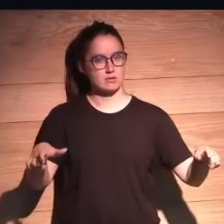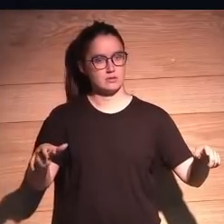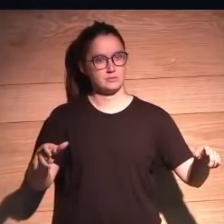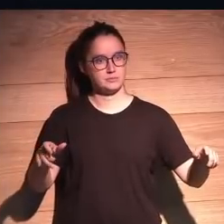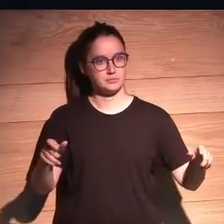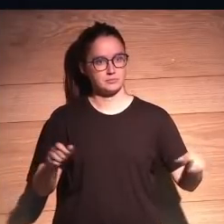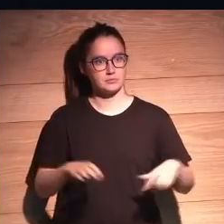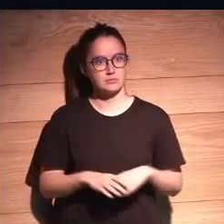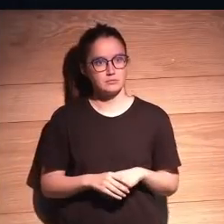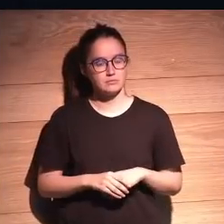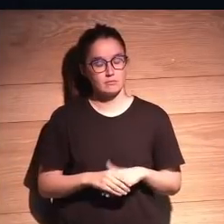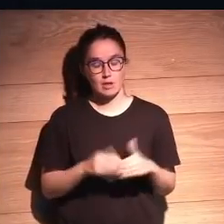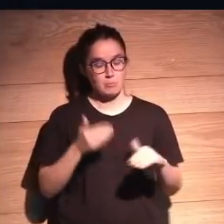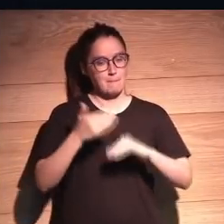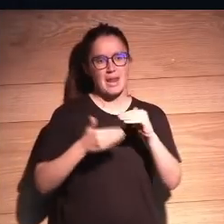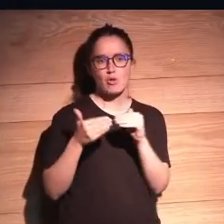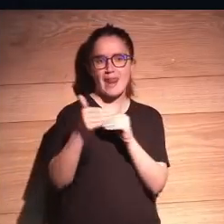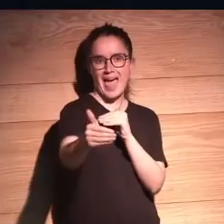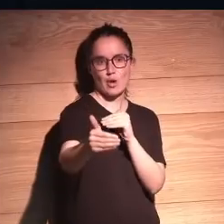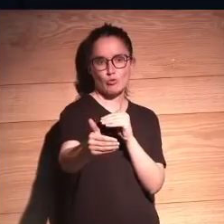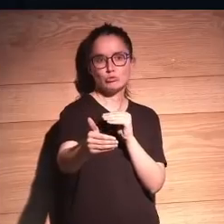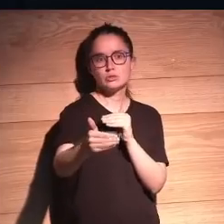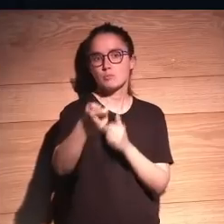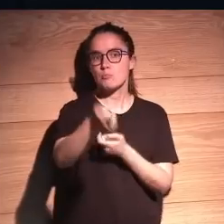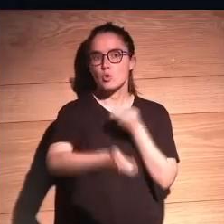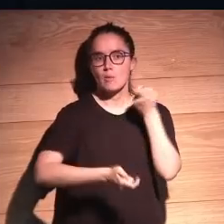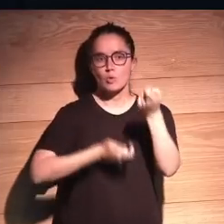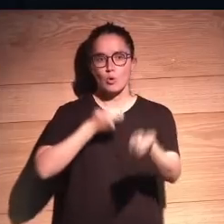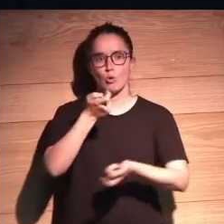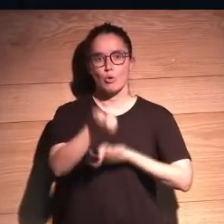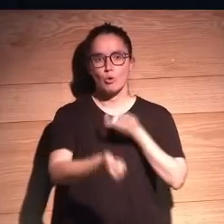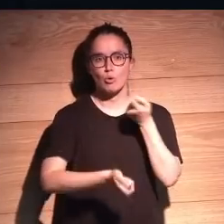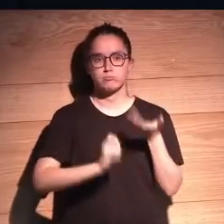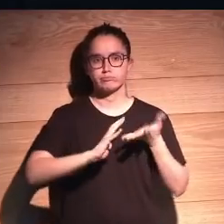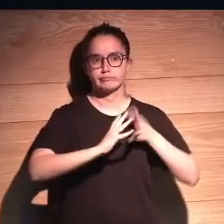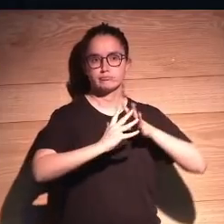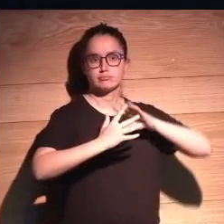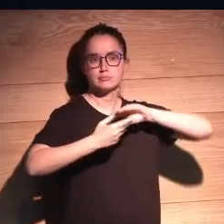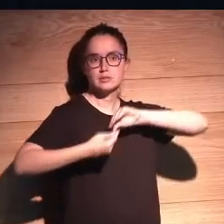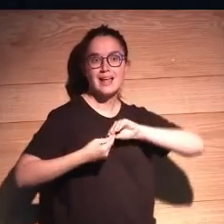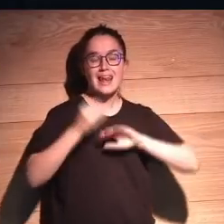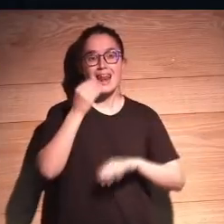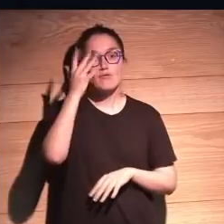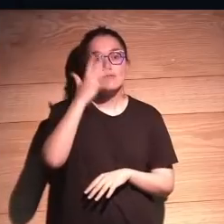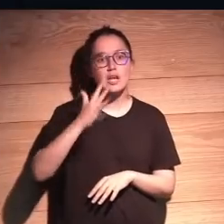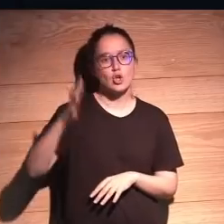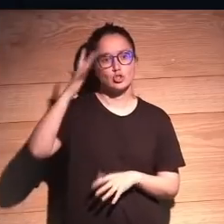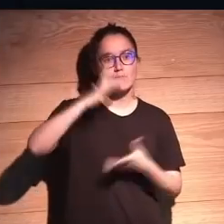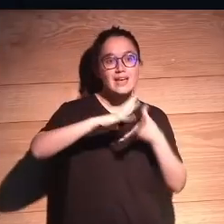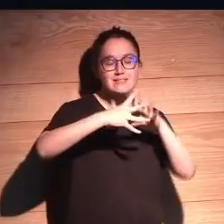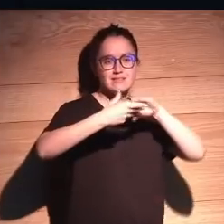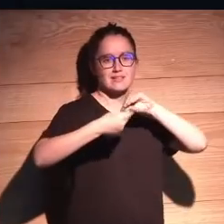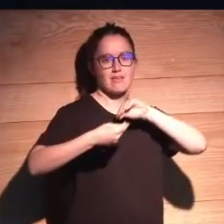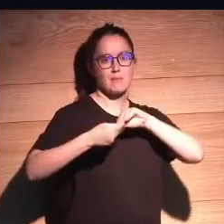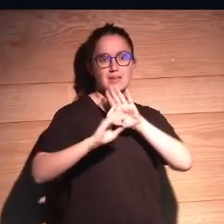largo plazo. O sea, poco a poco nos vamos adaptando. La filosofía se adapta,